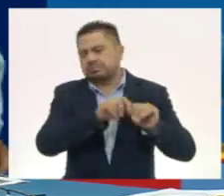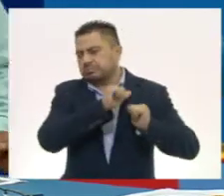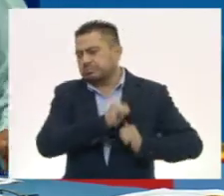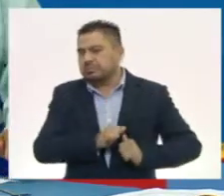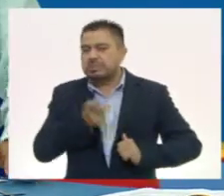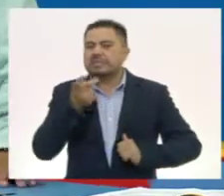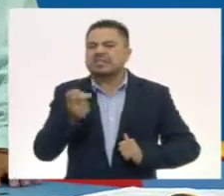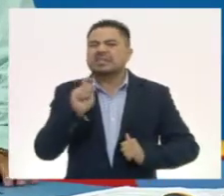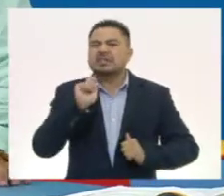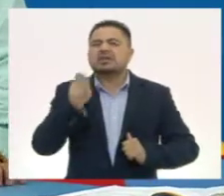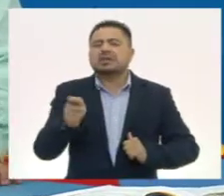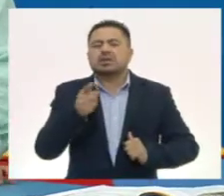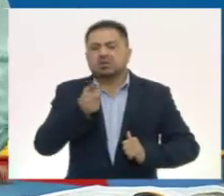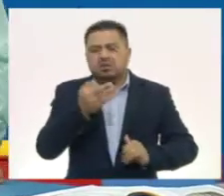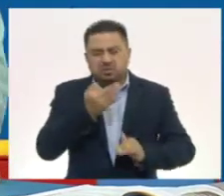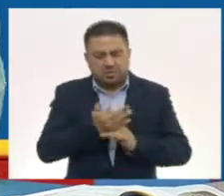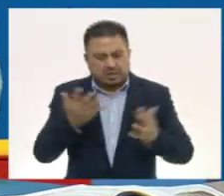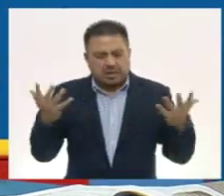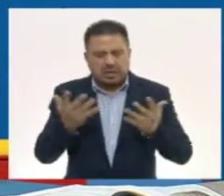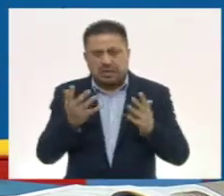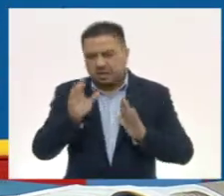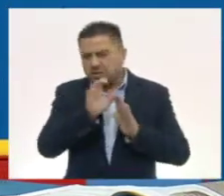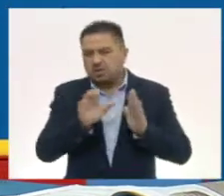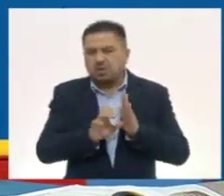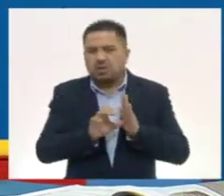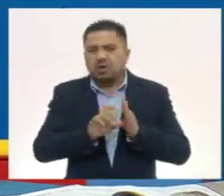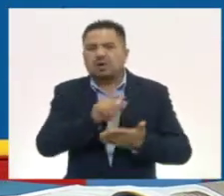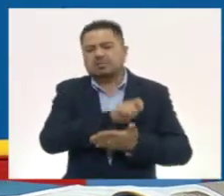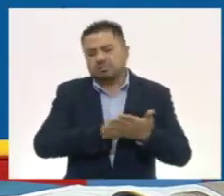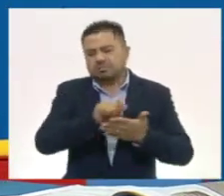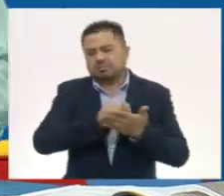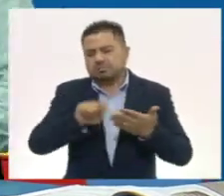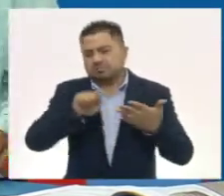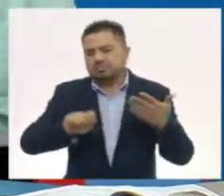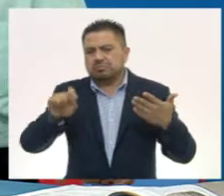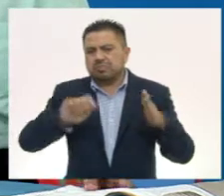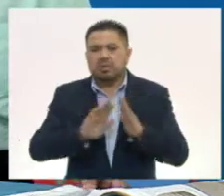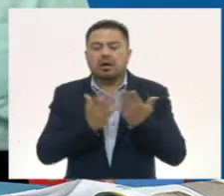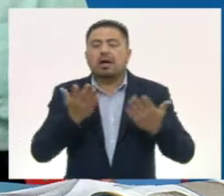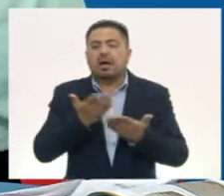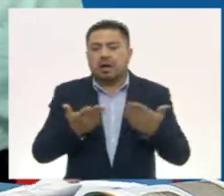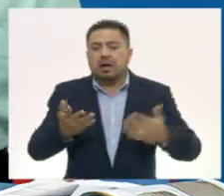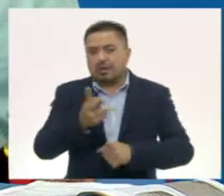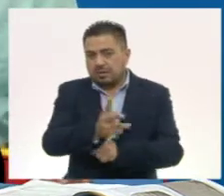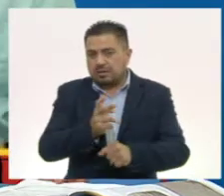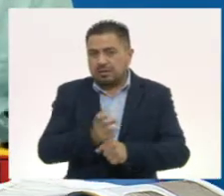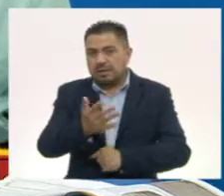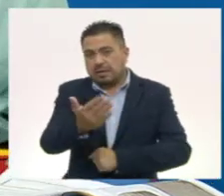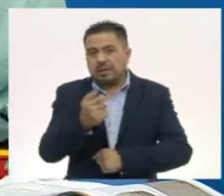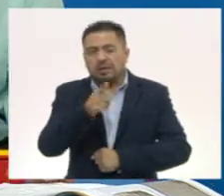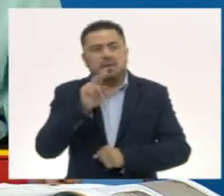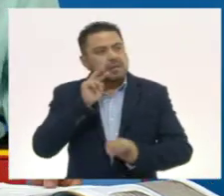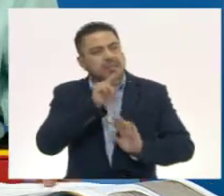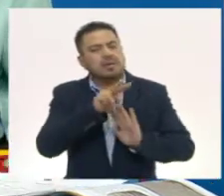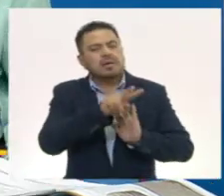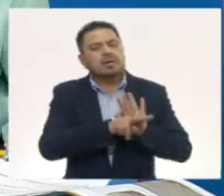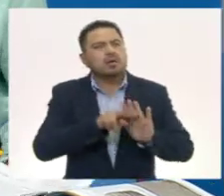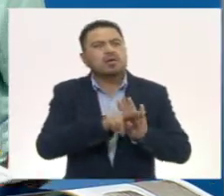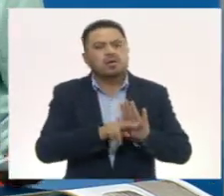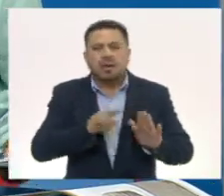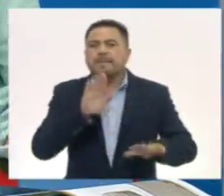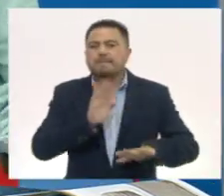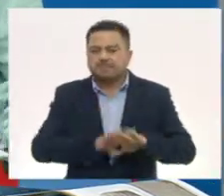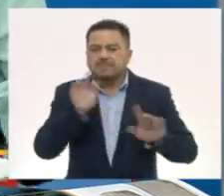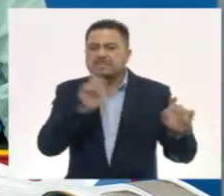Esto es lo que realizaban en los códices o libros manuscritos. Y ahora te invito a que veamos un video más todavía